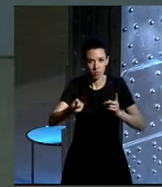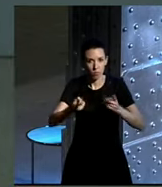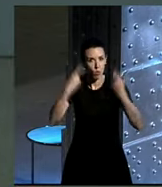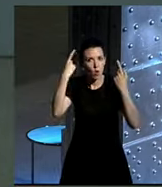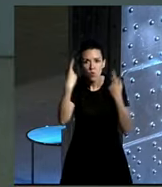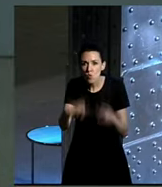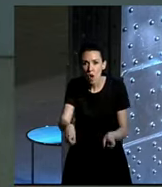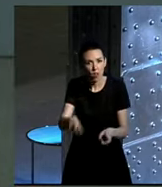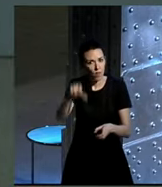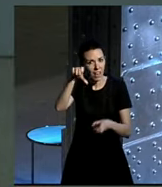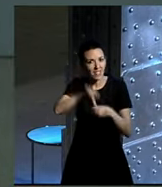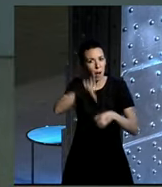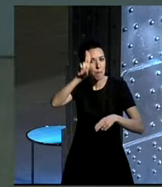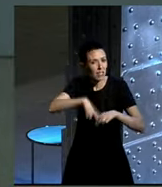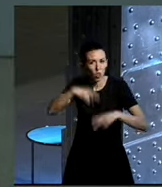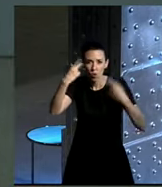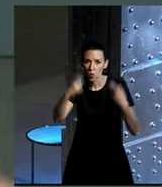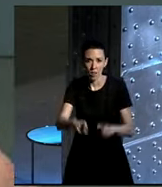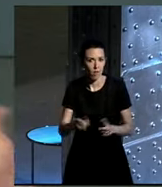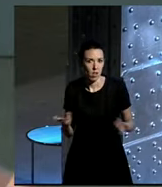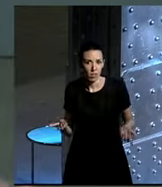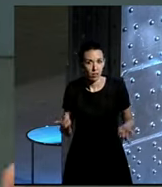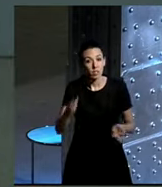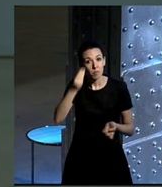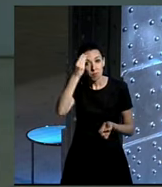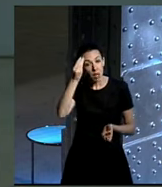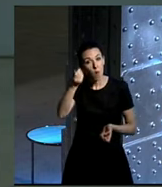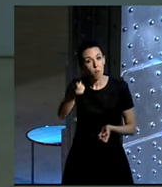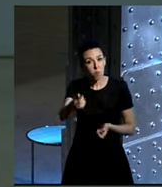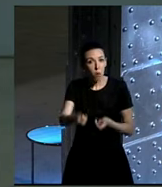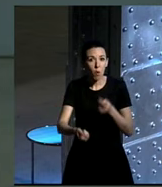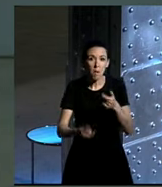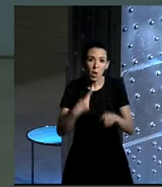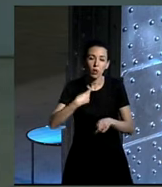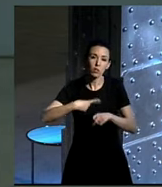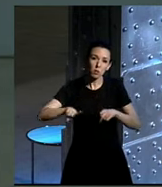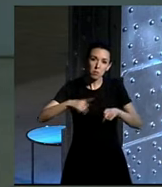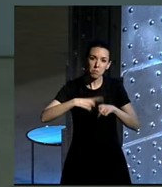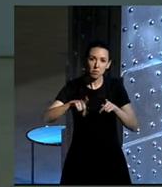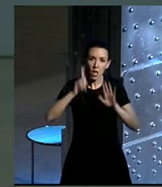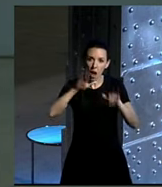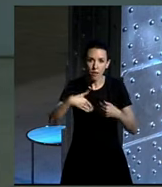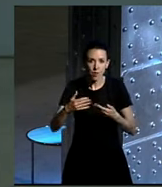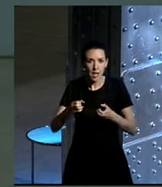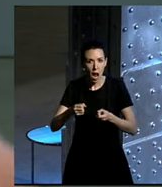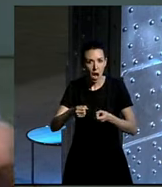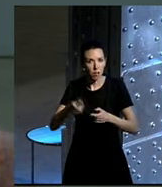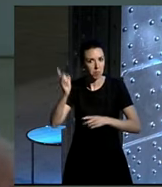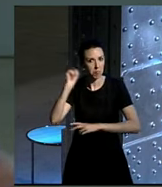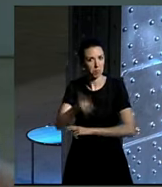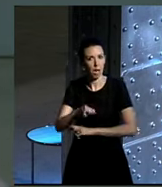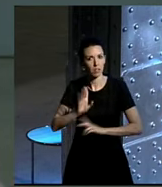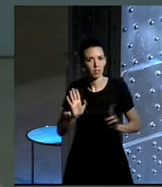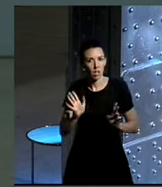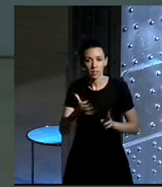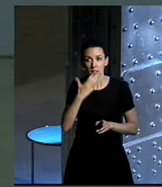necesidad del petróleo, ¿no? O sea, que yo pienso que poco a poco este tipo de cosas van a imponerse, pero no ya... Yo pienso